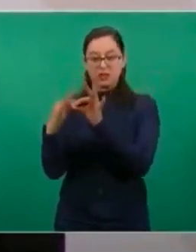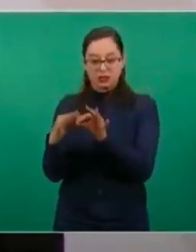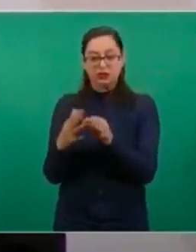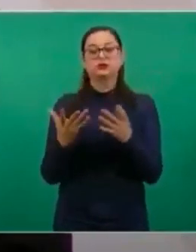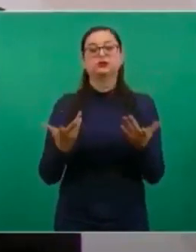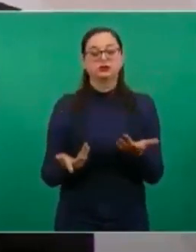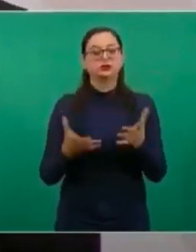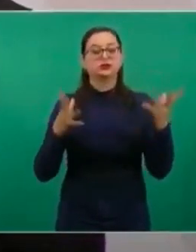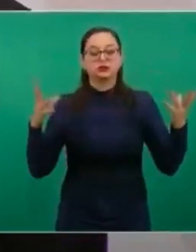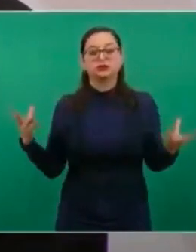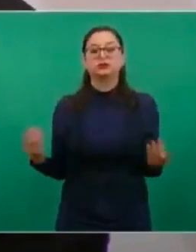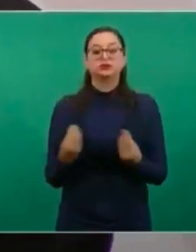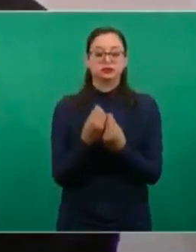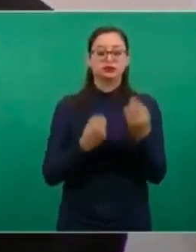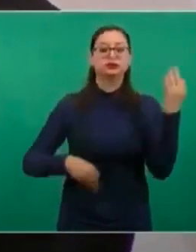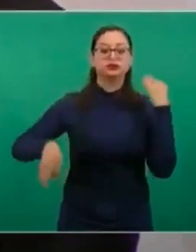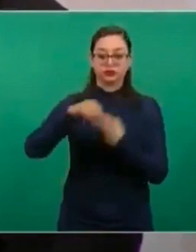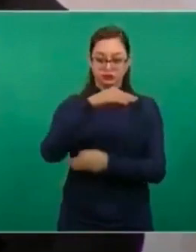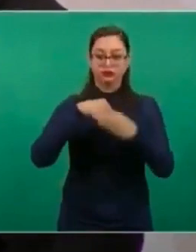trabajamos todos juntos,